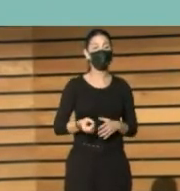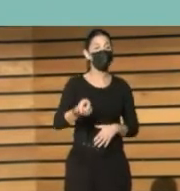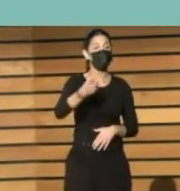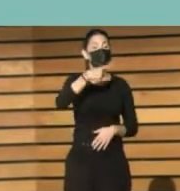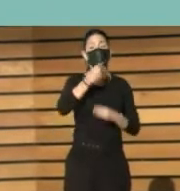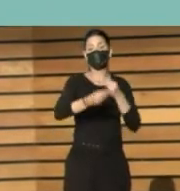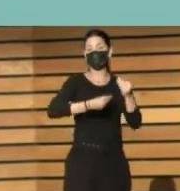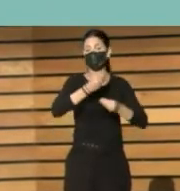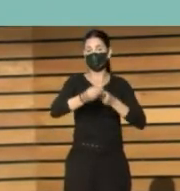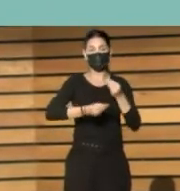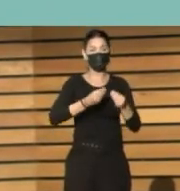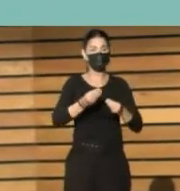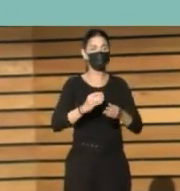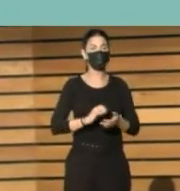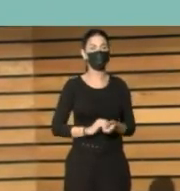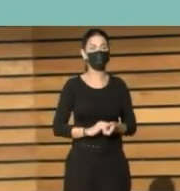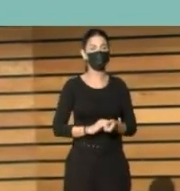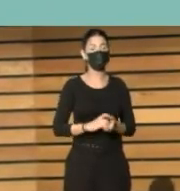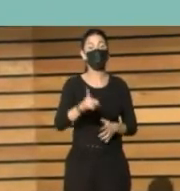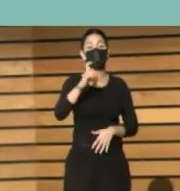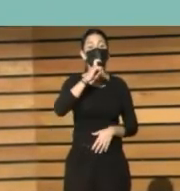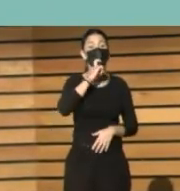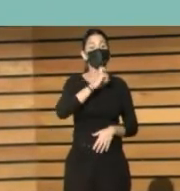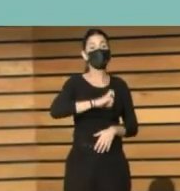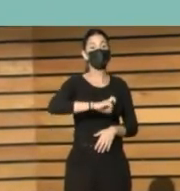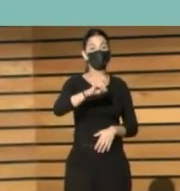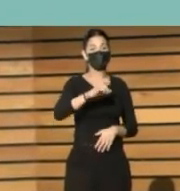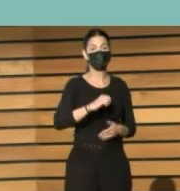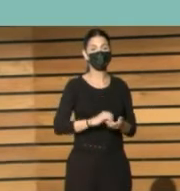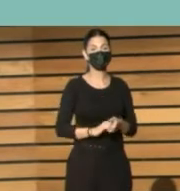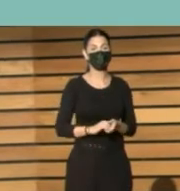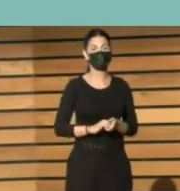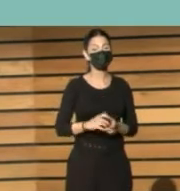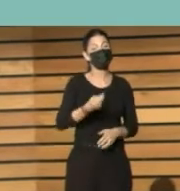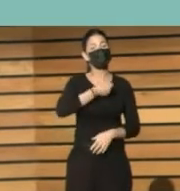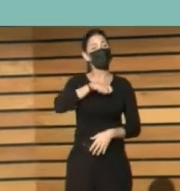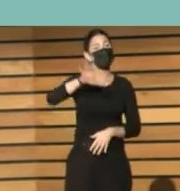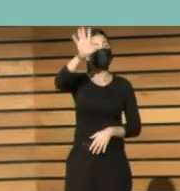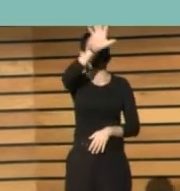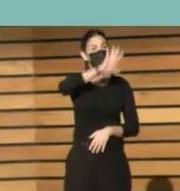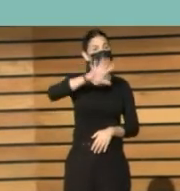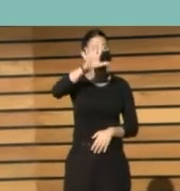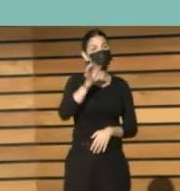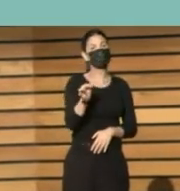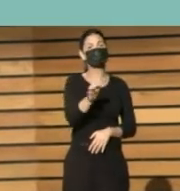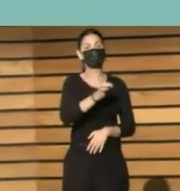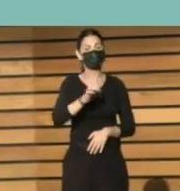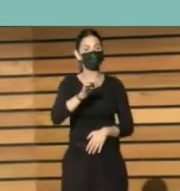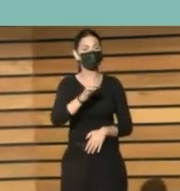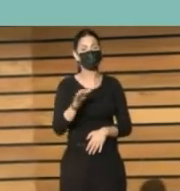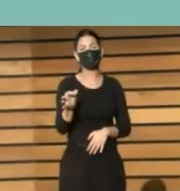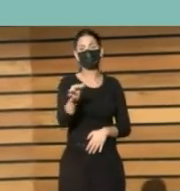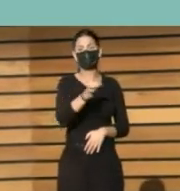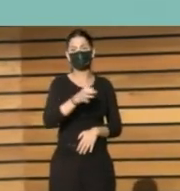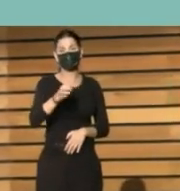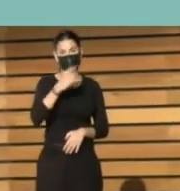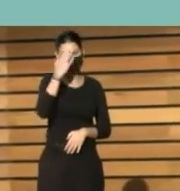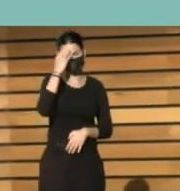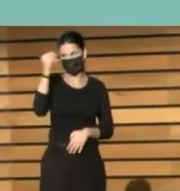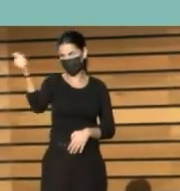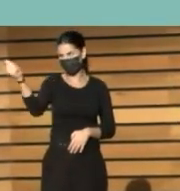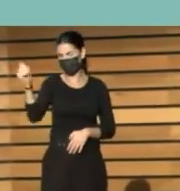haciendo. Y una advertencia. Hemos estado en territorio peninsular, en territorio insular. Faltan unas islas. No se me han olvidado.